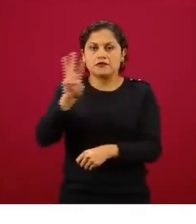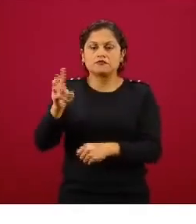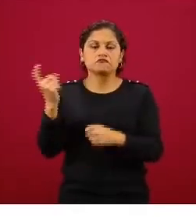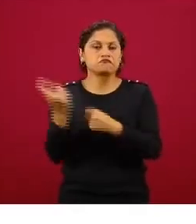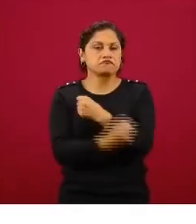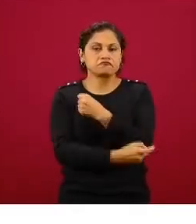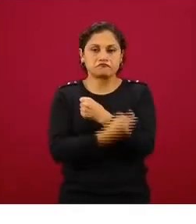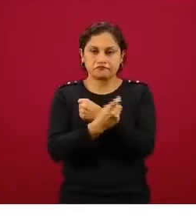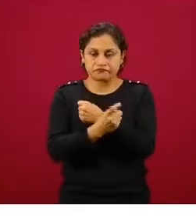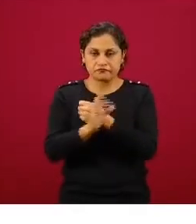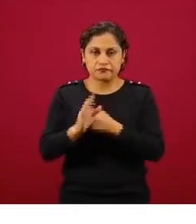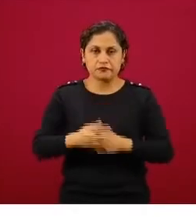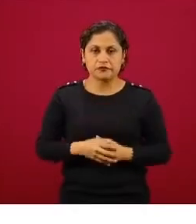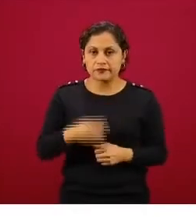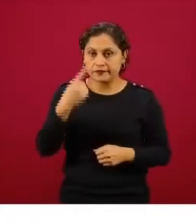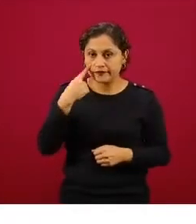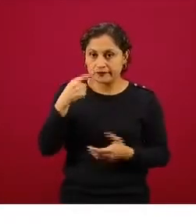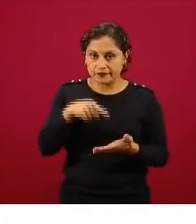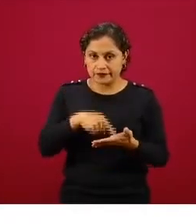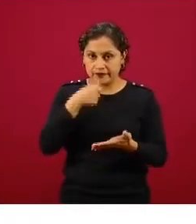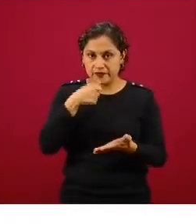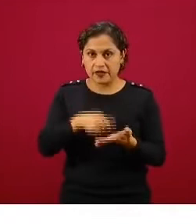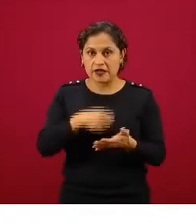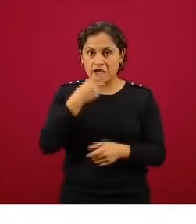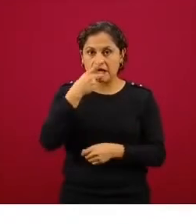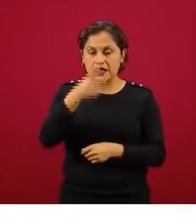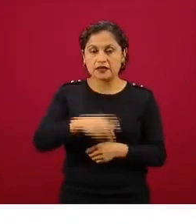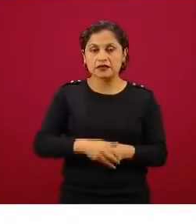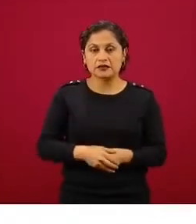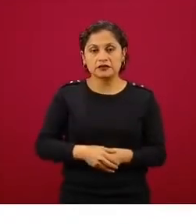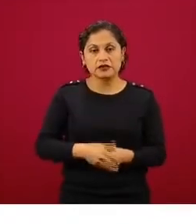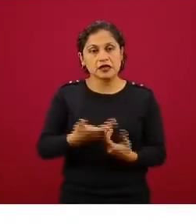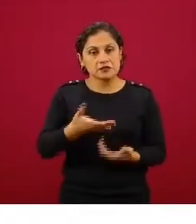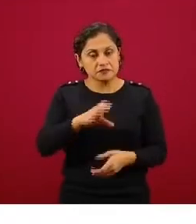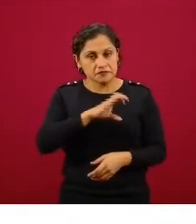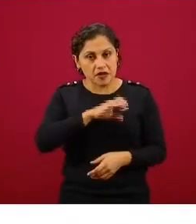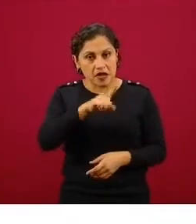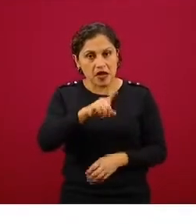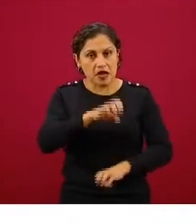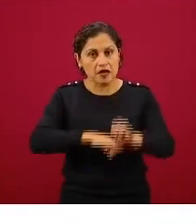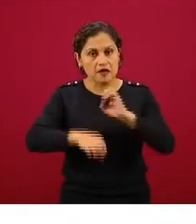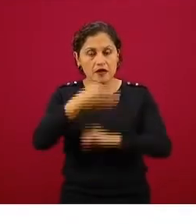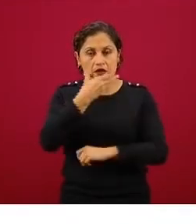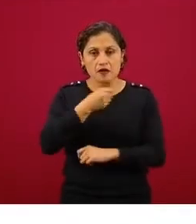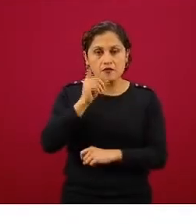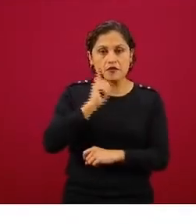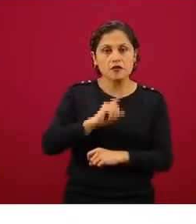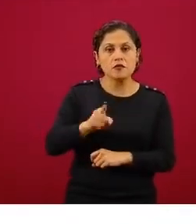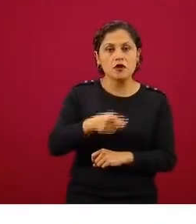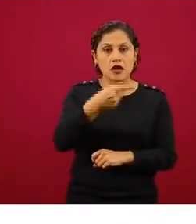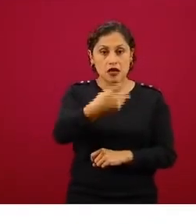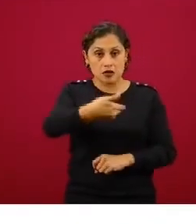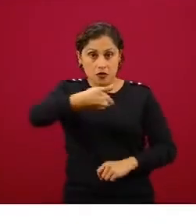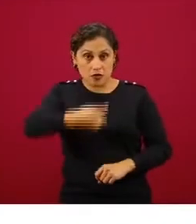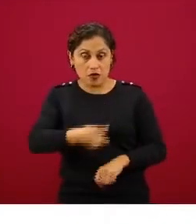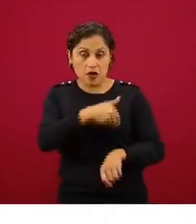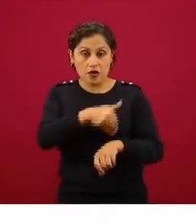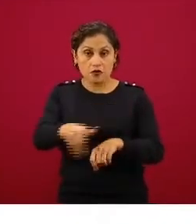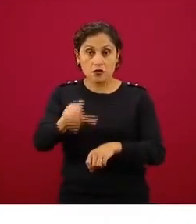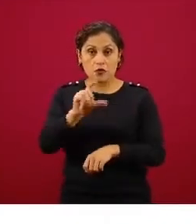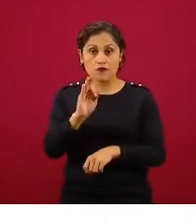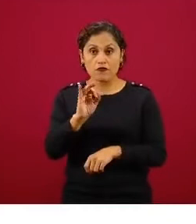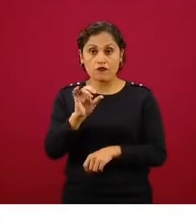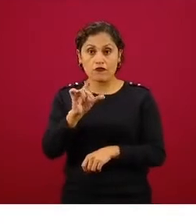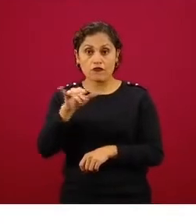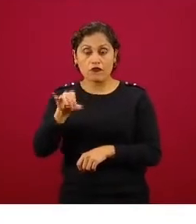autovalidación. Dice, estimado empresario o empresaria, con relación a su solicitud folio número tal, ingresada a la plataforma